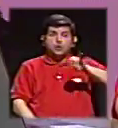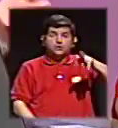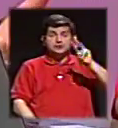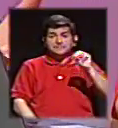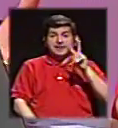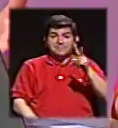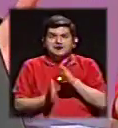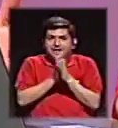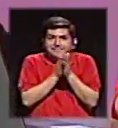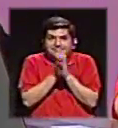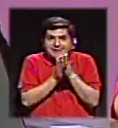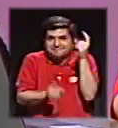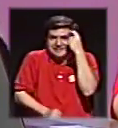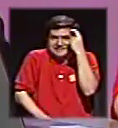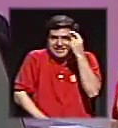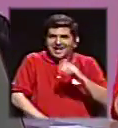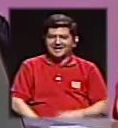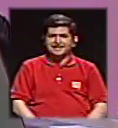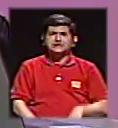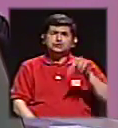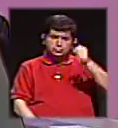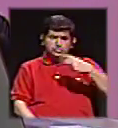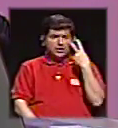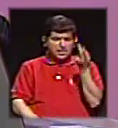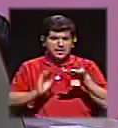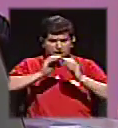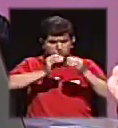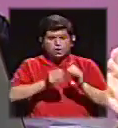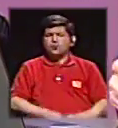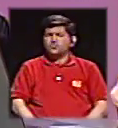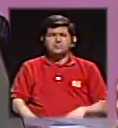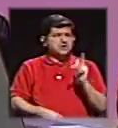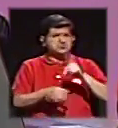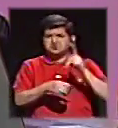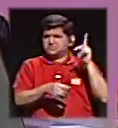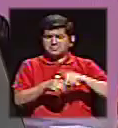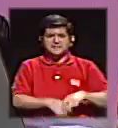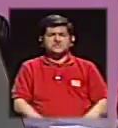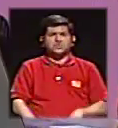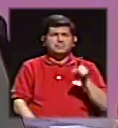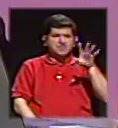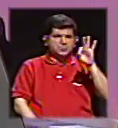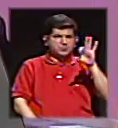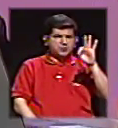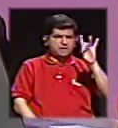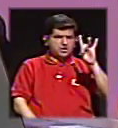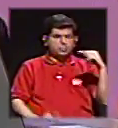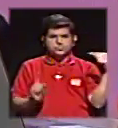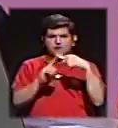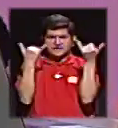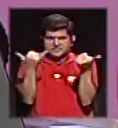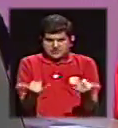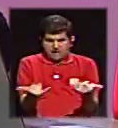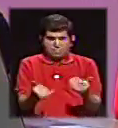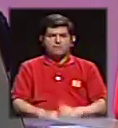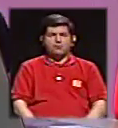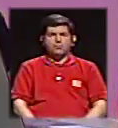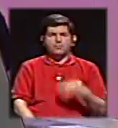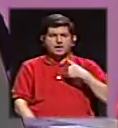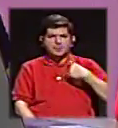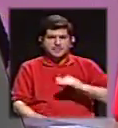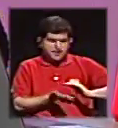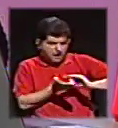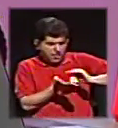haciendo así seguramente, ¿no? Claro, ¿por qué? Porque viendo los datos de abstencionismo desde el 98 para acá, lo que viene